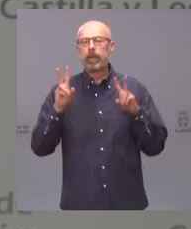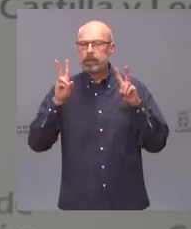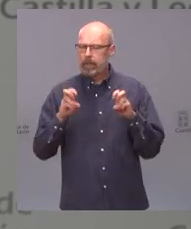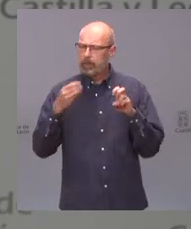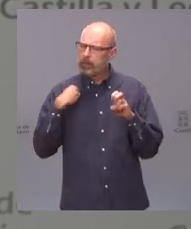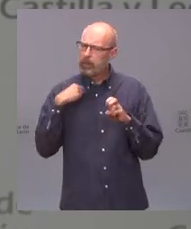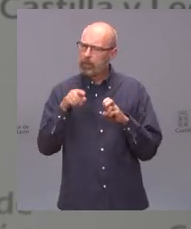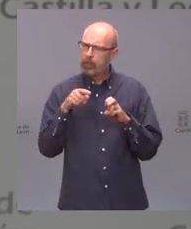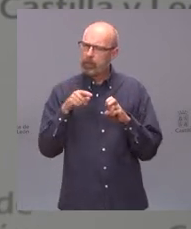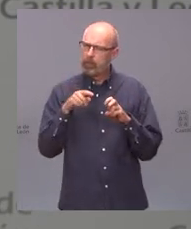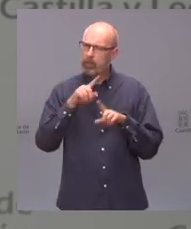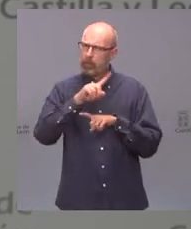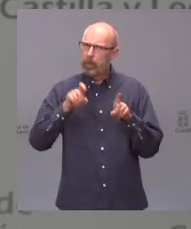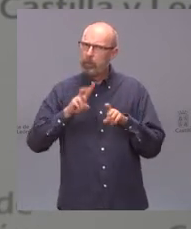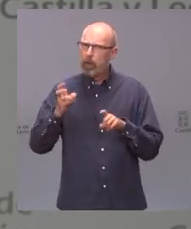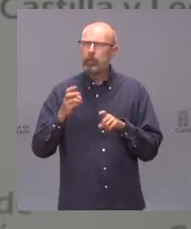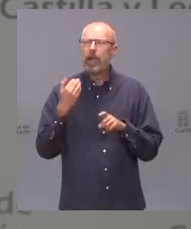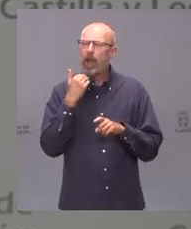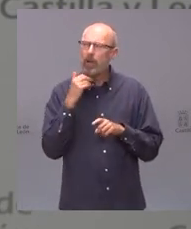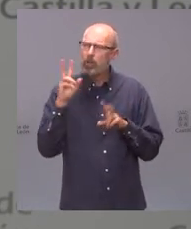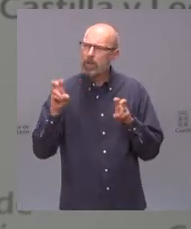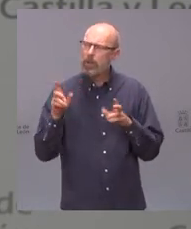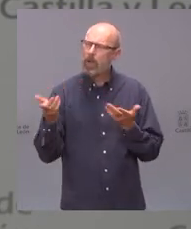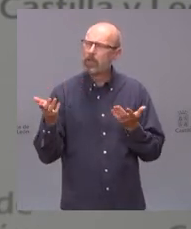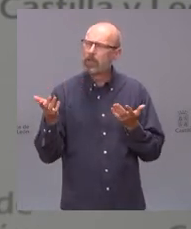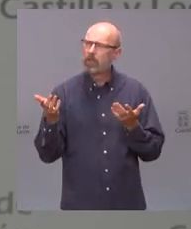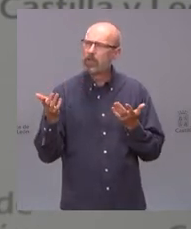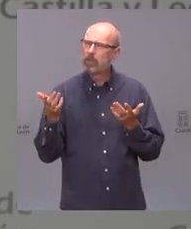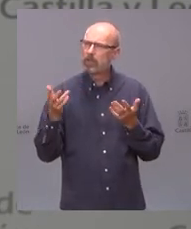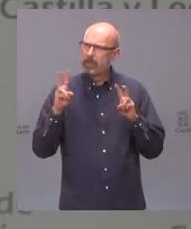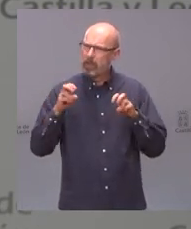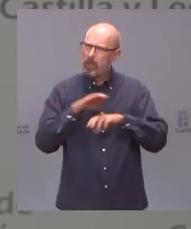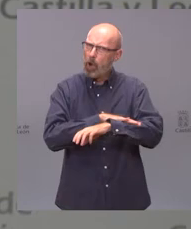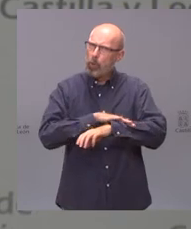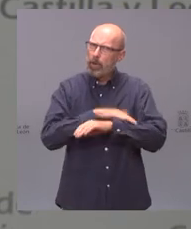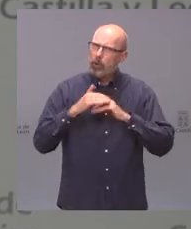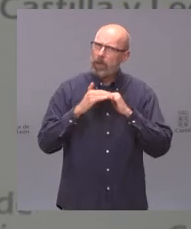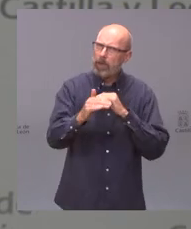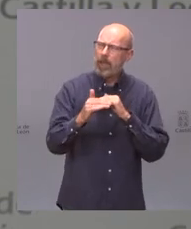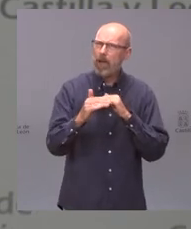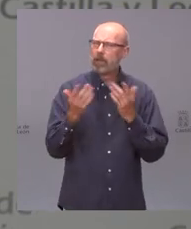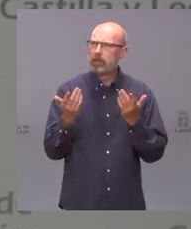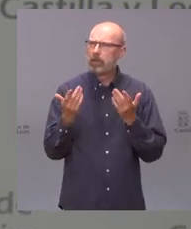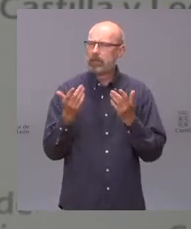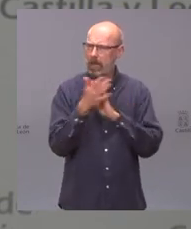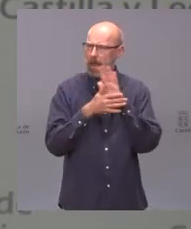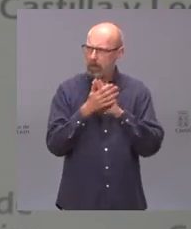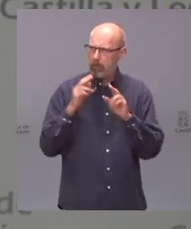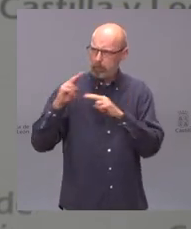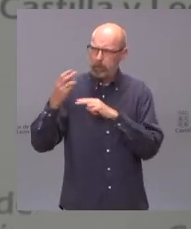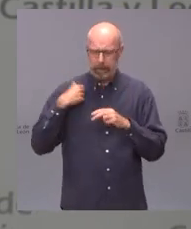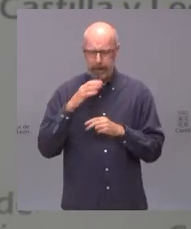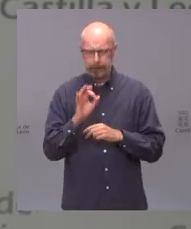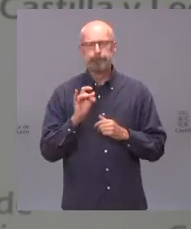las primeras de las preguntas me parece que era también relacionada con el tema del gobierno y la estabilidad del gobierno creo que ya hemos respondido